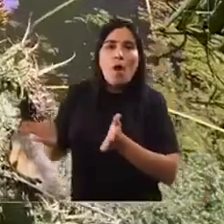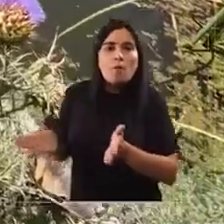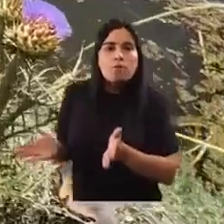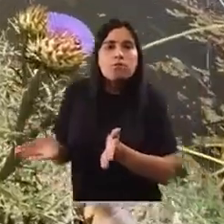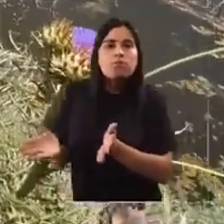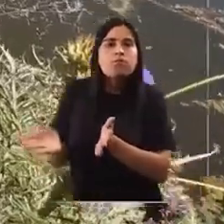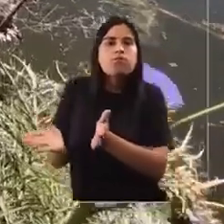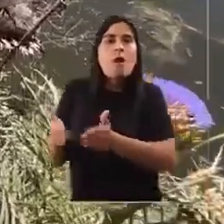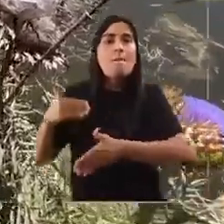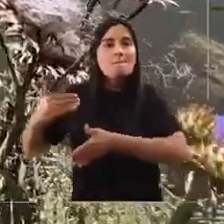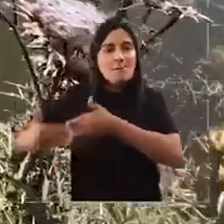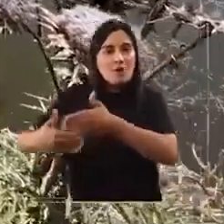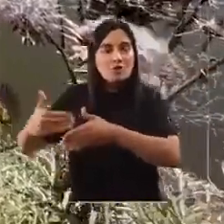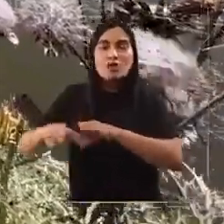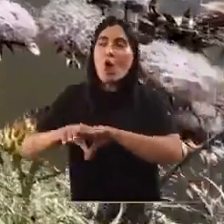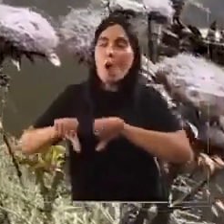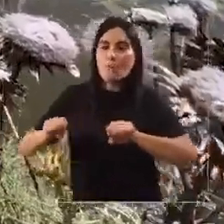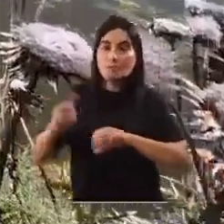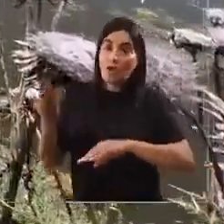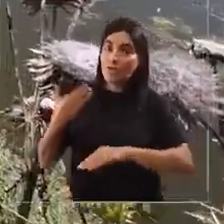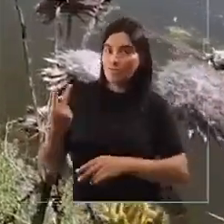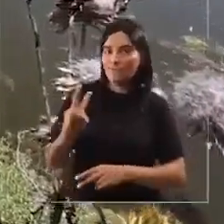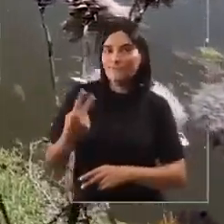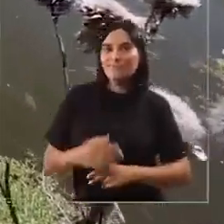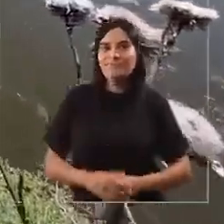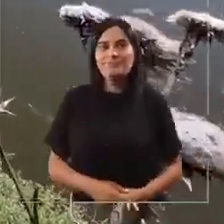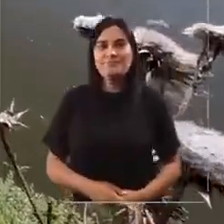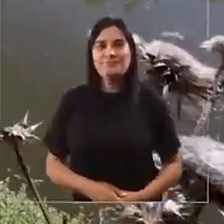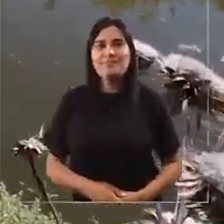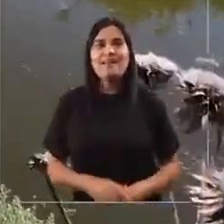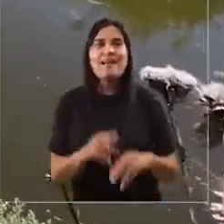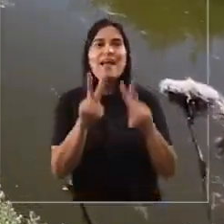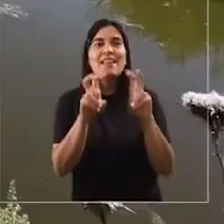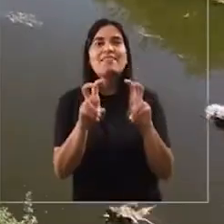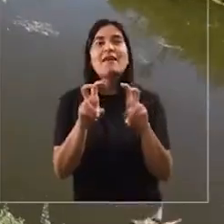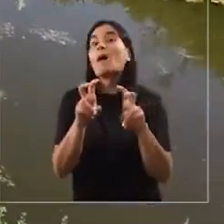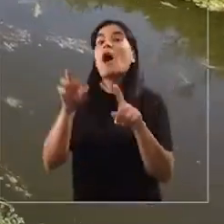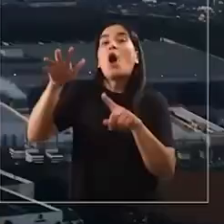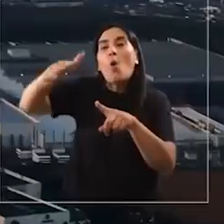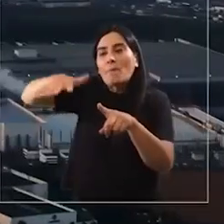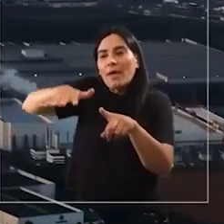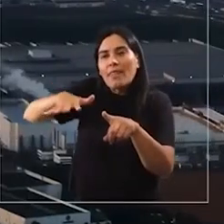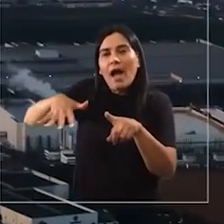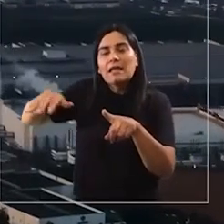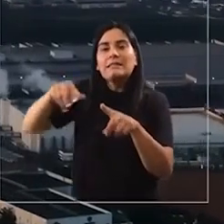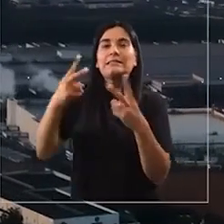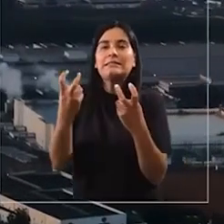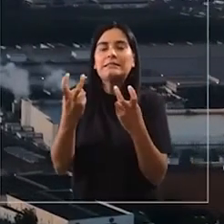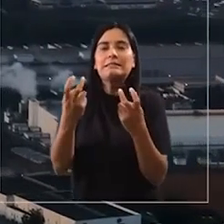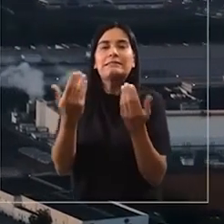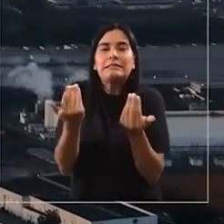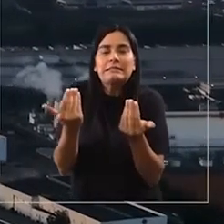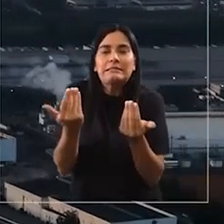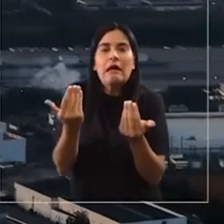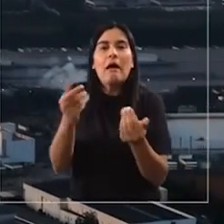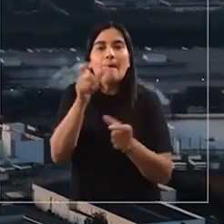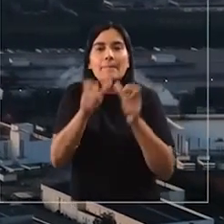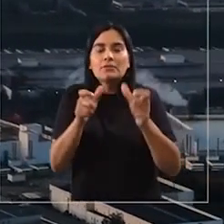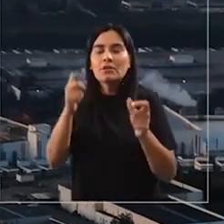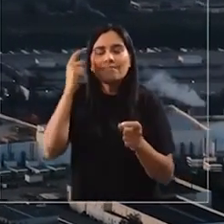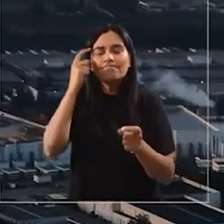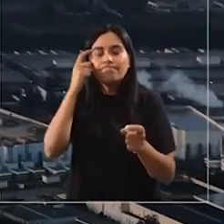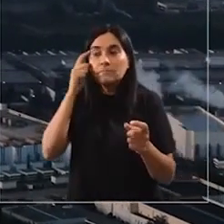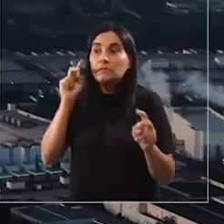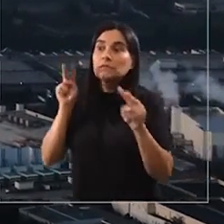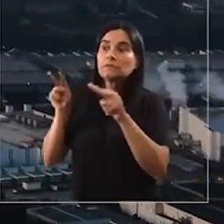llevar adelante los procesos y los compromisos adquiridos. En el caso y protección de los humedales requiere una mirada intercomunal,